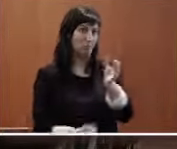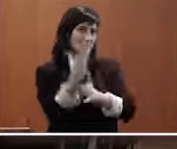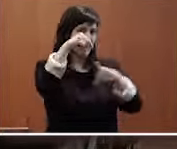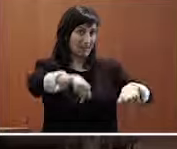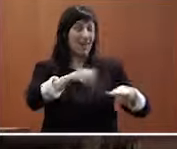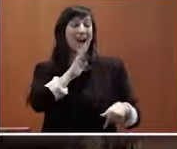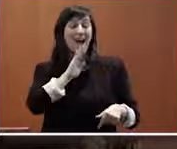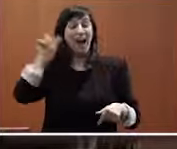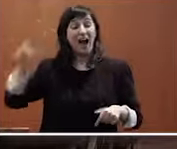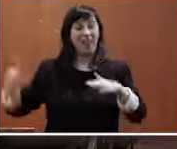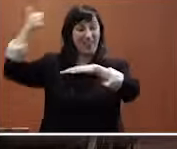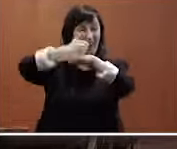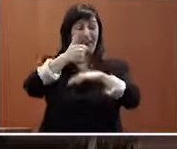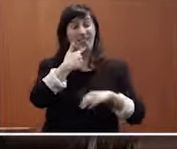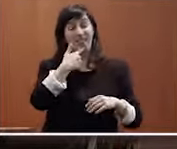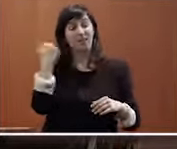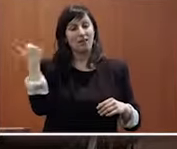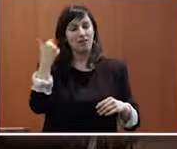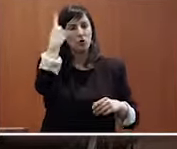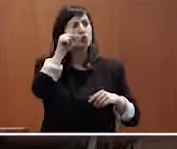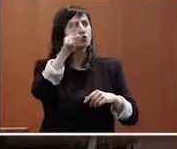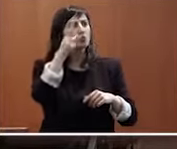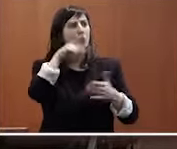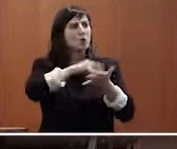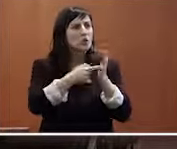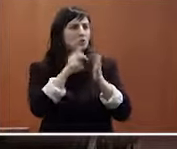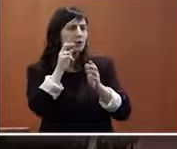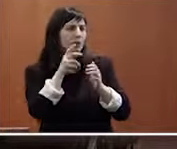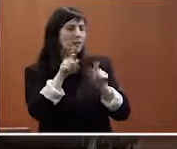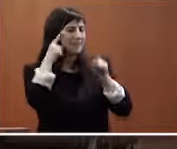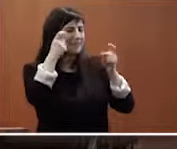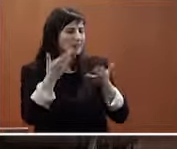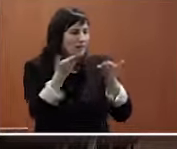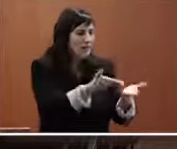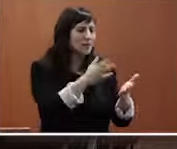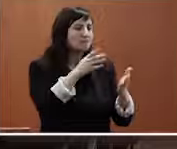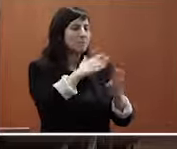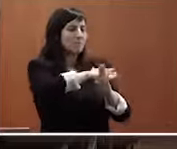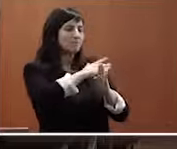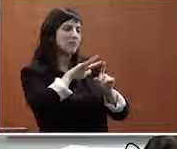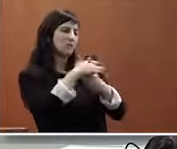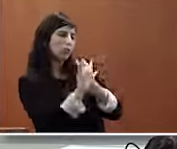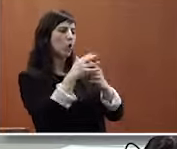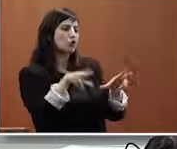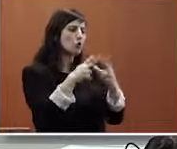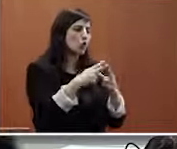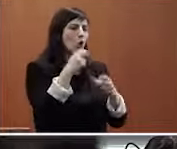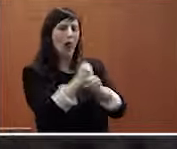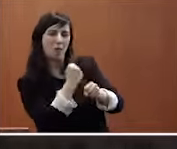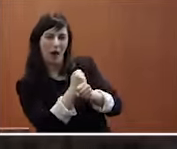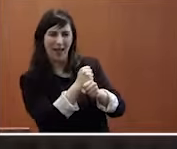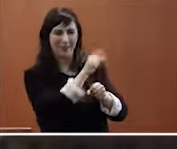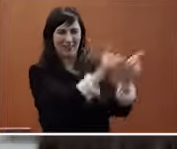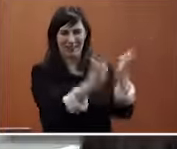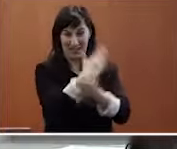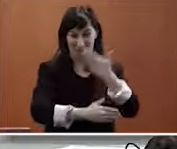antes Marta é un proxecto que persigue a formación sociolaboral de persoas con discapacidade por tanto a integración